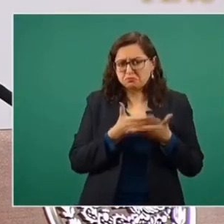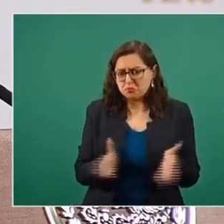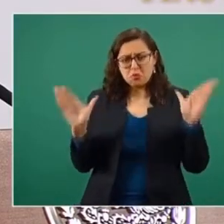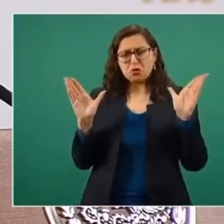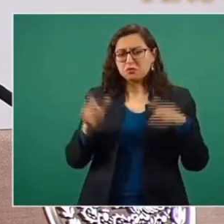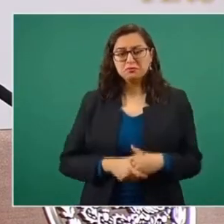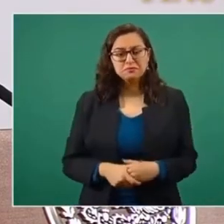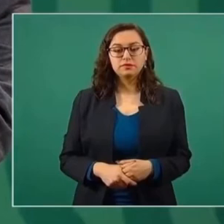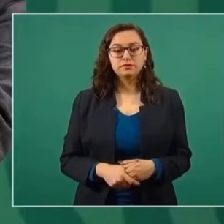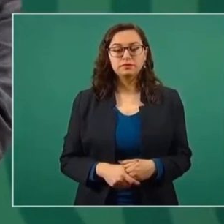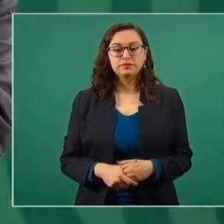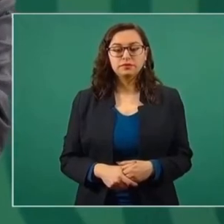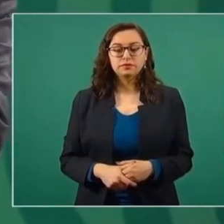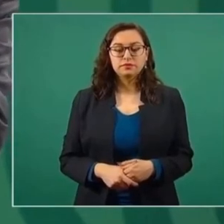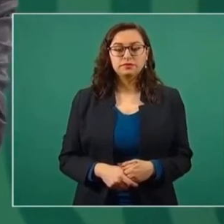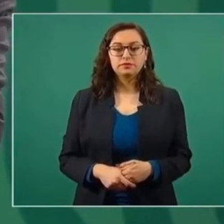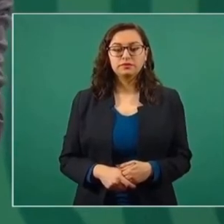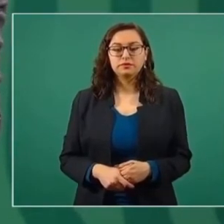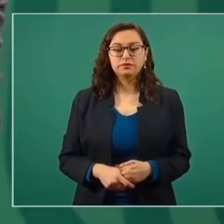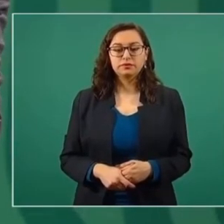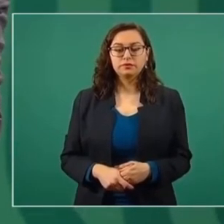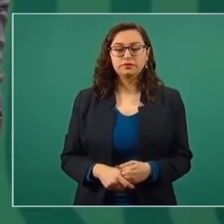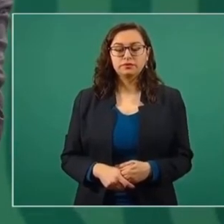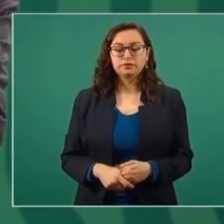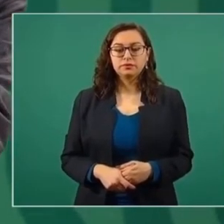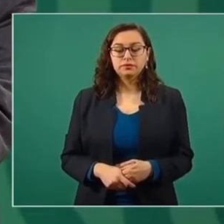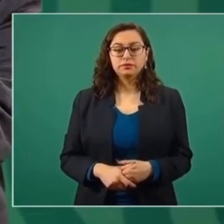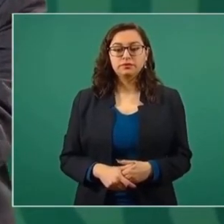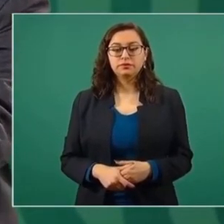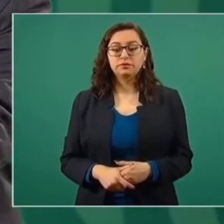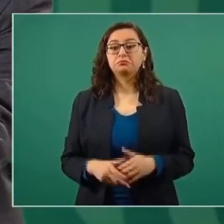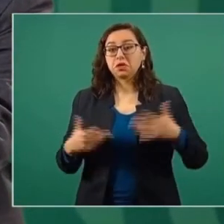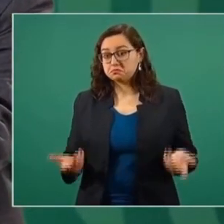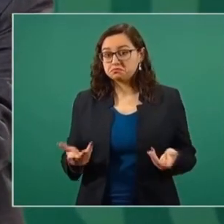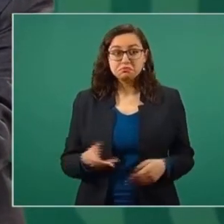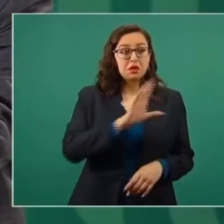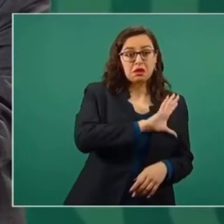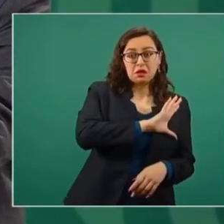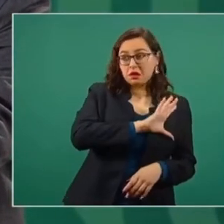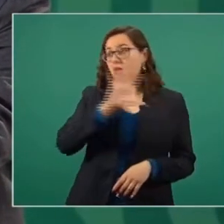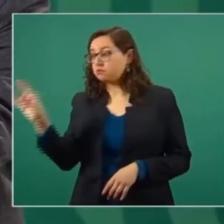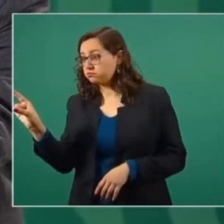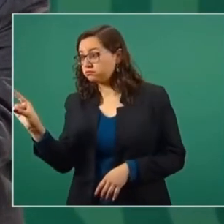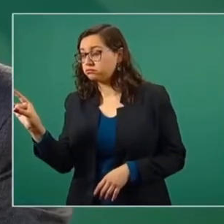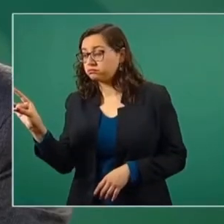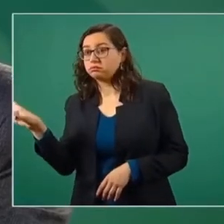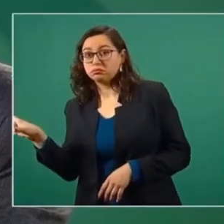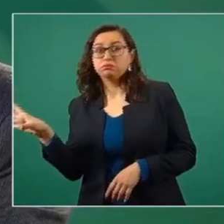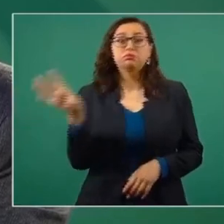Y luego va a empezar el juicio en el Poder Judicial de Tamaulipas,